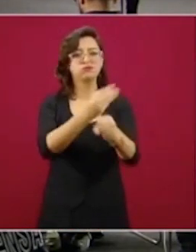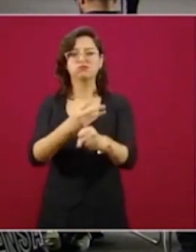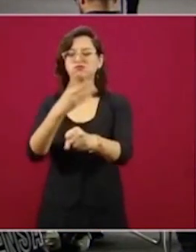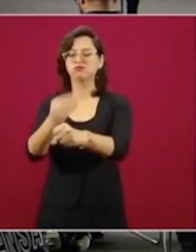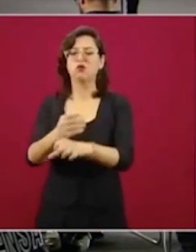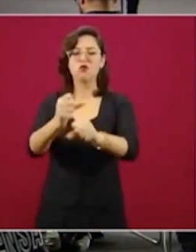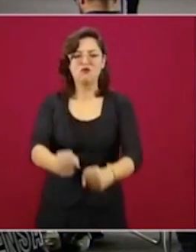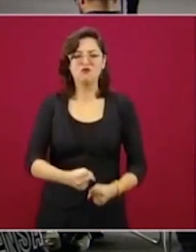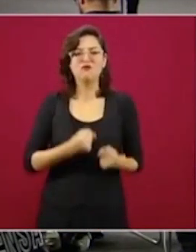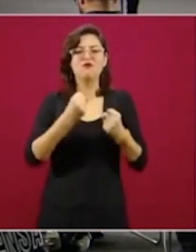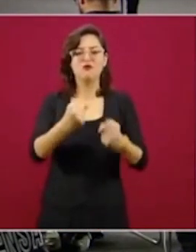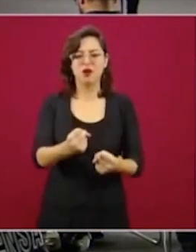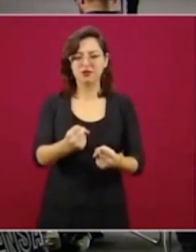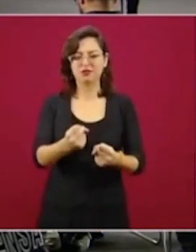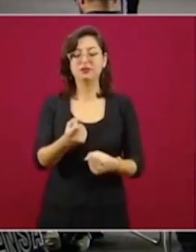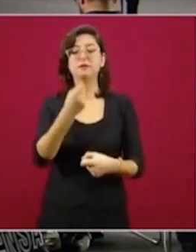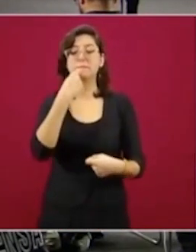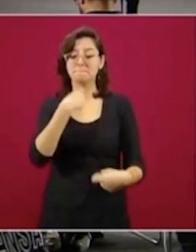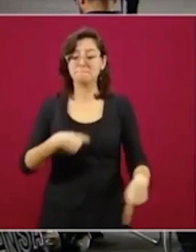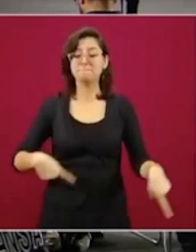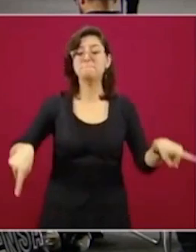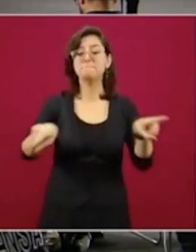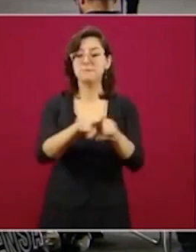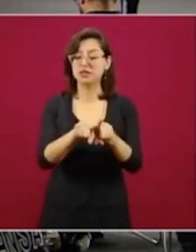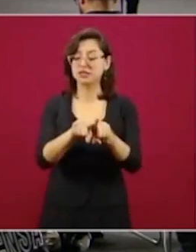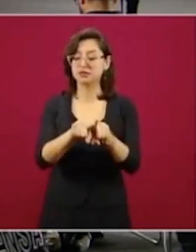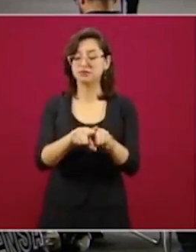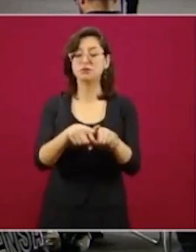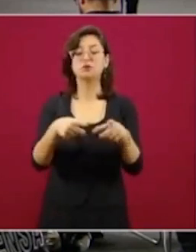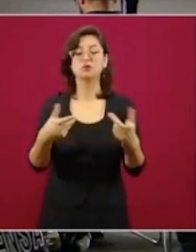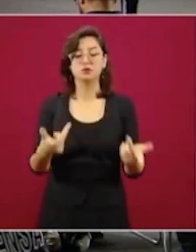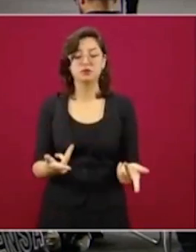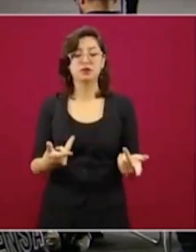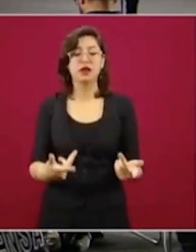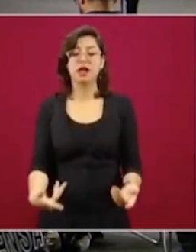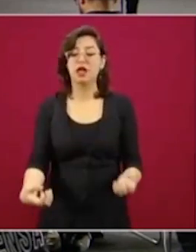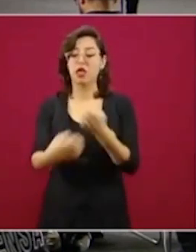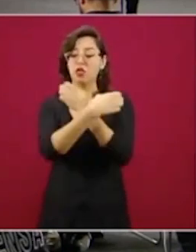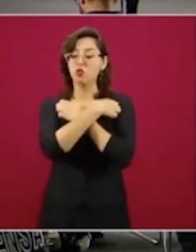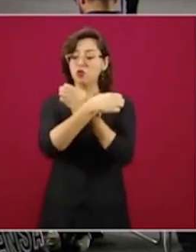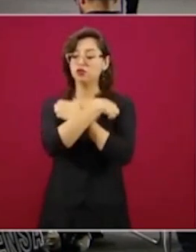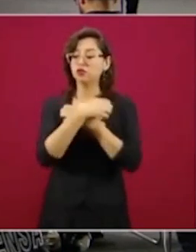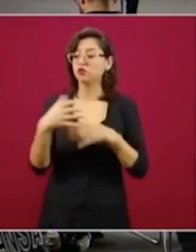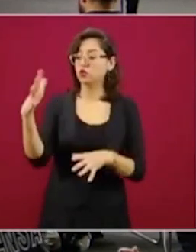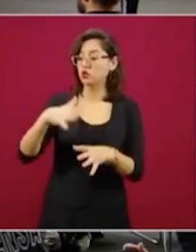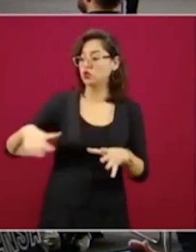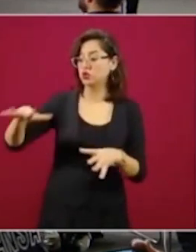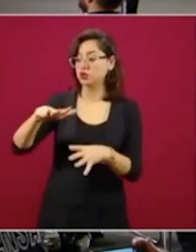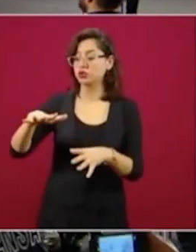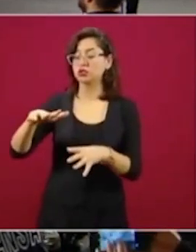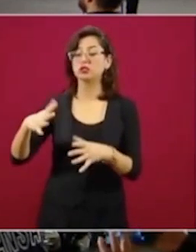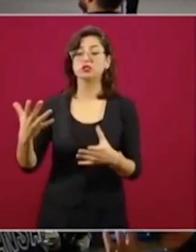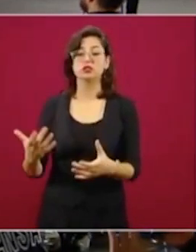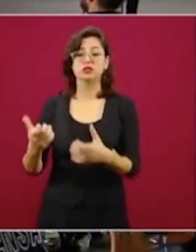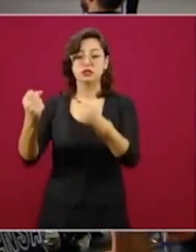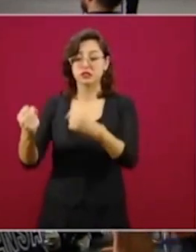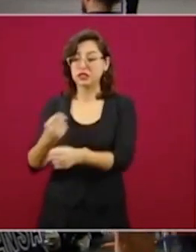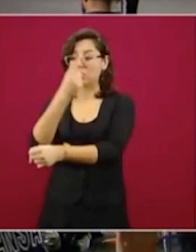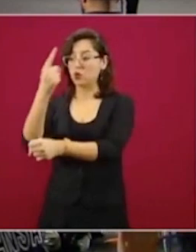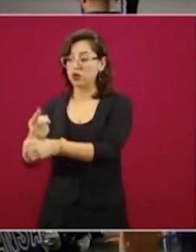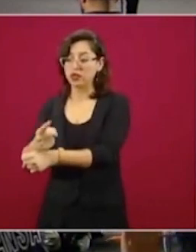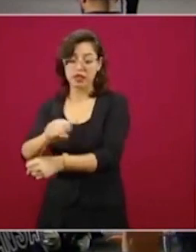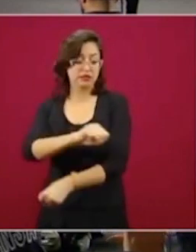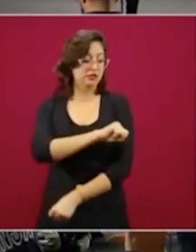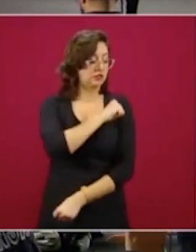tiempo considerar que al igual que la educación y la seguridad social, la salud no puede